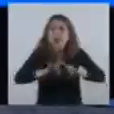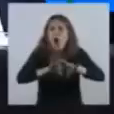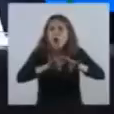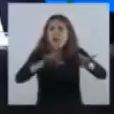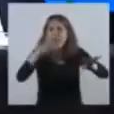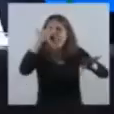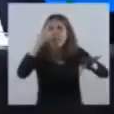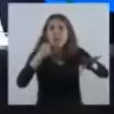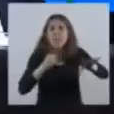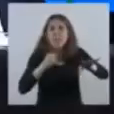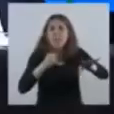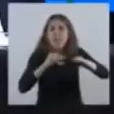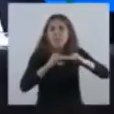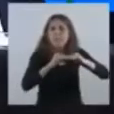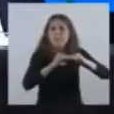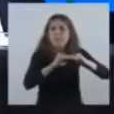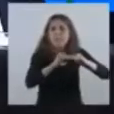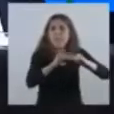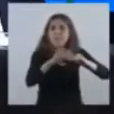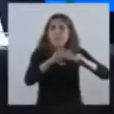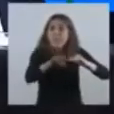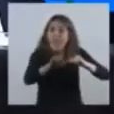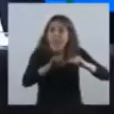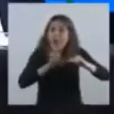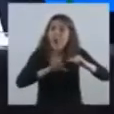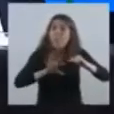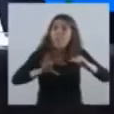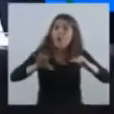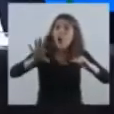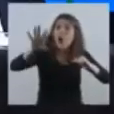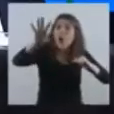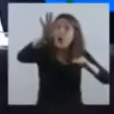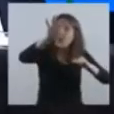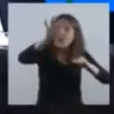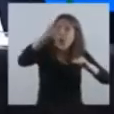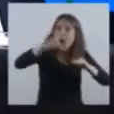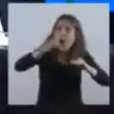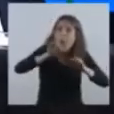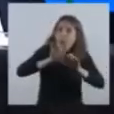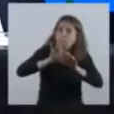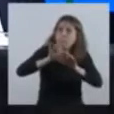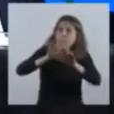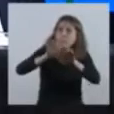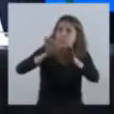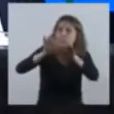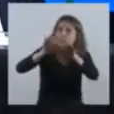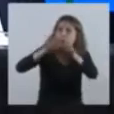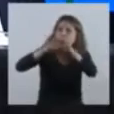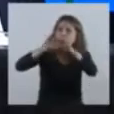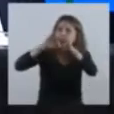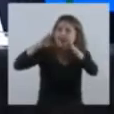es que el interior del país ha diseminado el virus más allá de las ciudades.